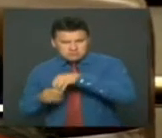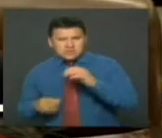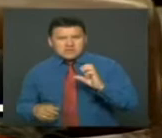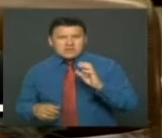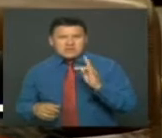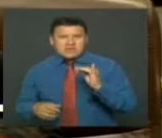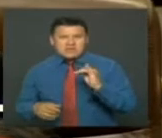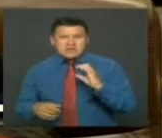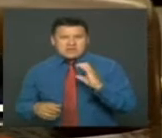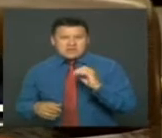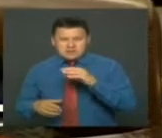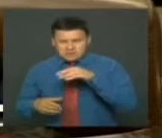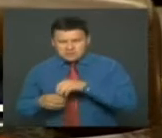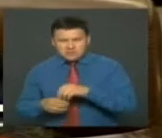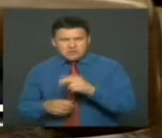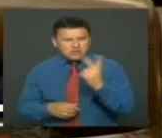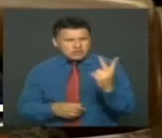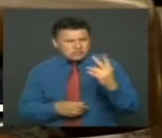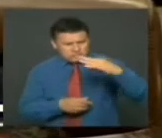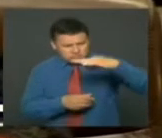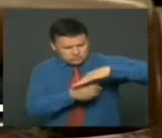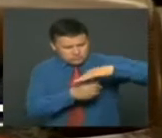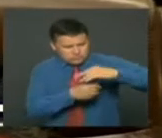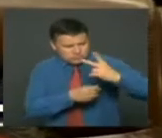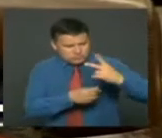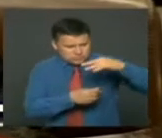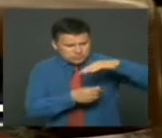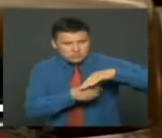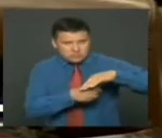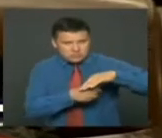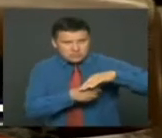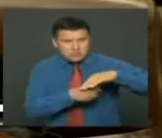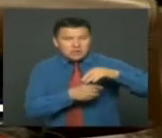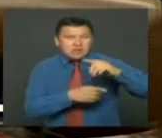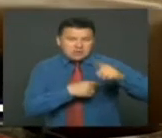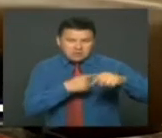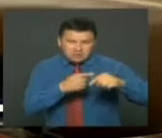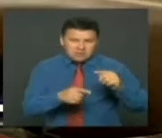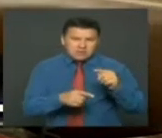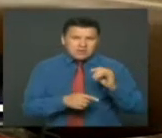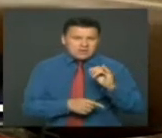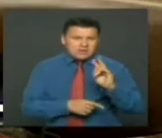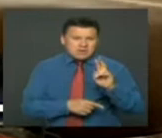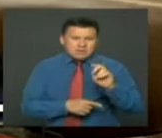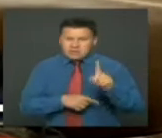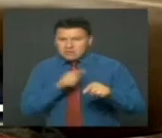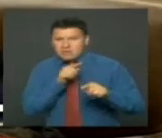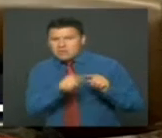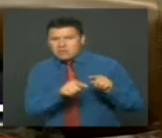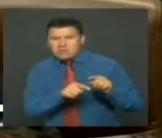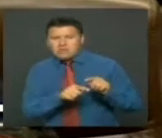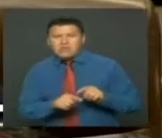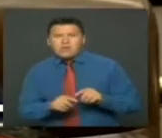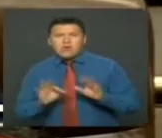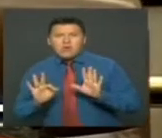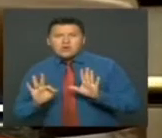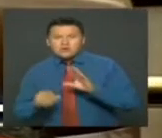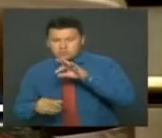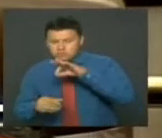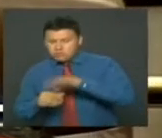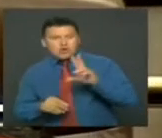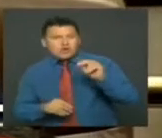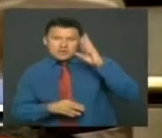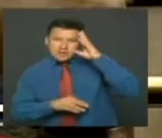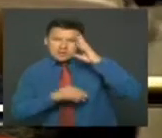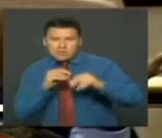Inicialmente, dos votos a favor de la recusación del compañero Iván Cepeda y ocho votos en contra. Ahora,